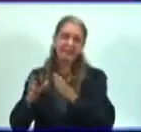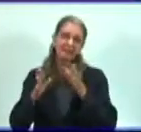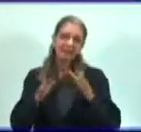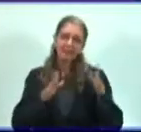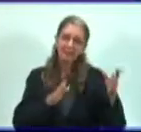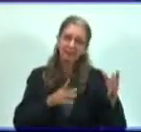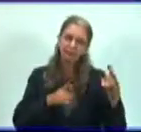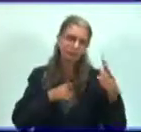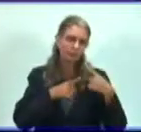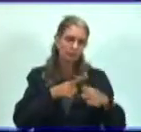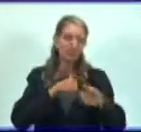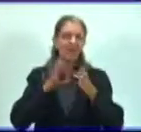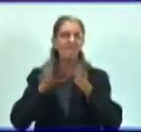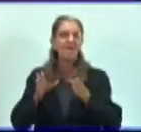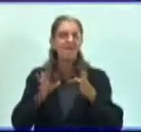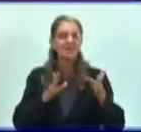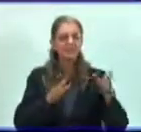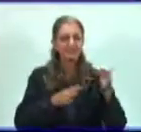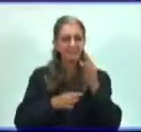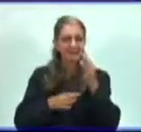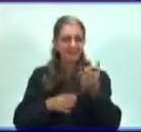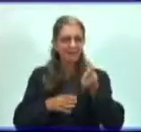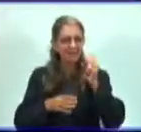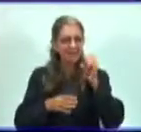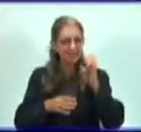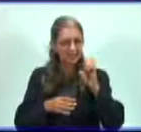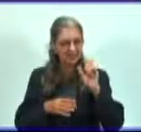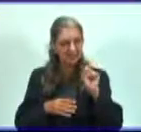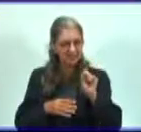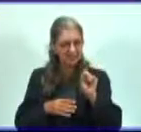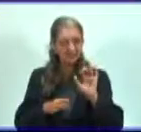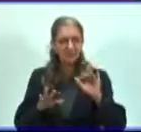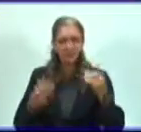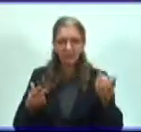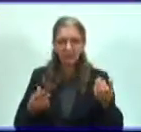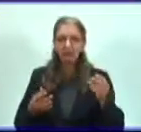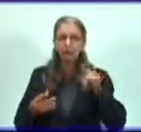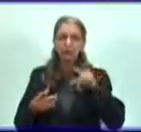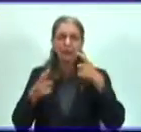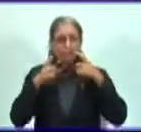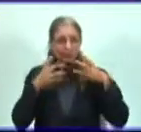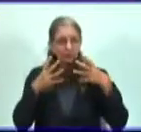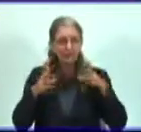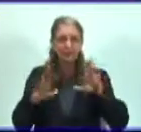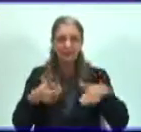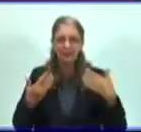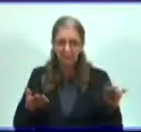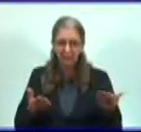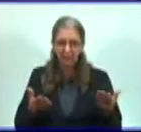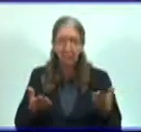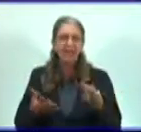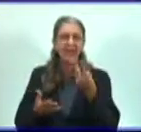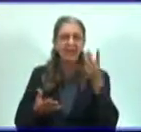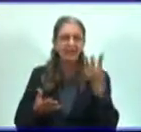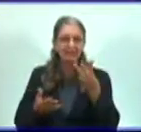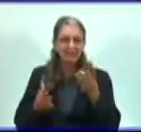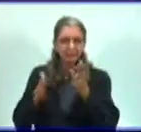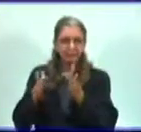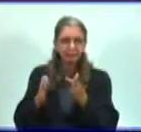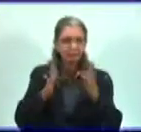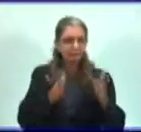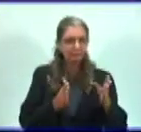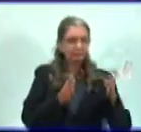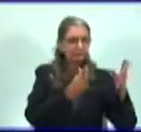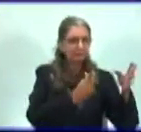otros le denominan fase. Lo importante es que tú conozcas que el ciclo de multiplicación tiene una